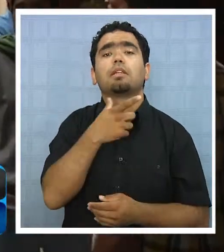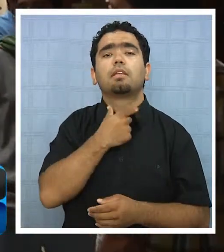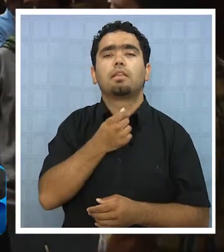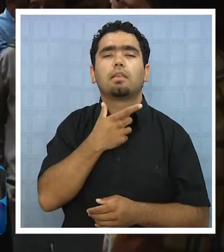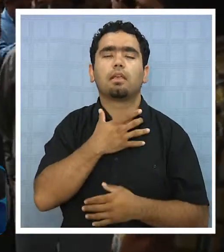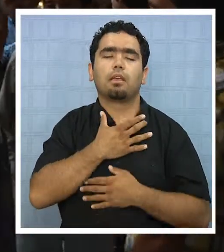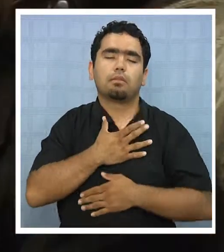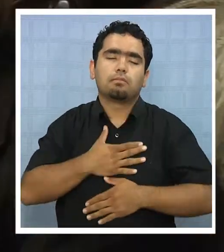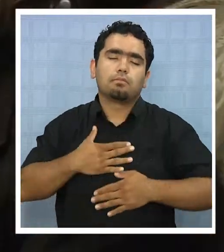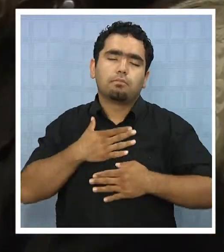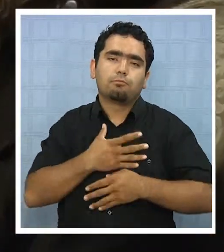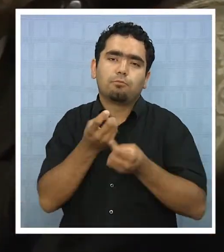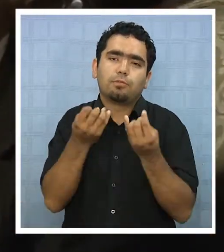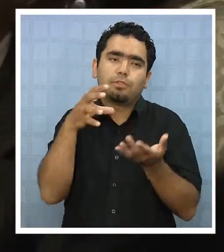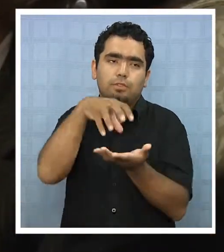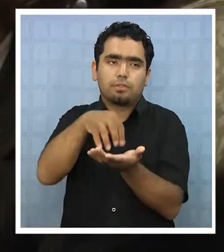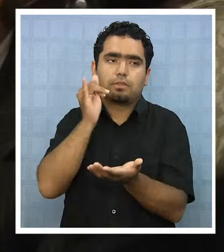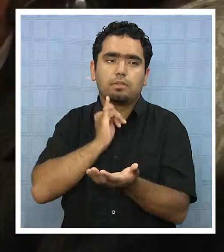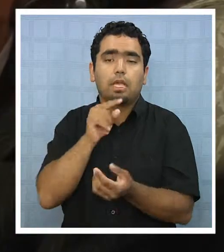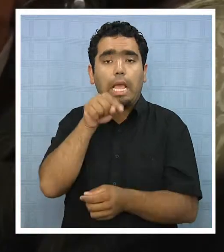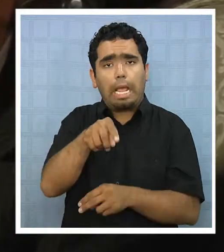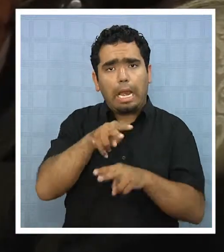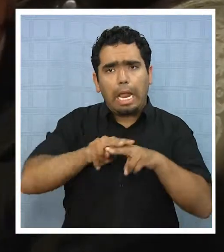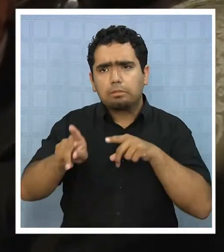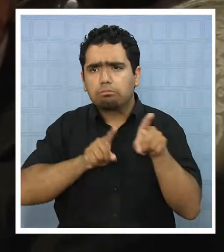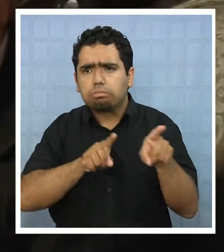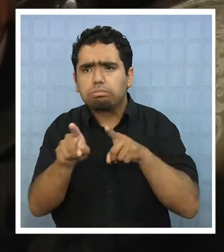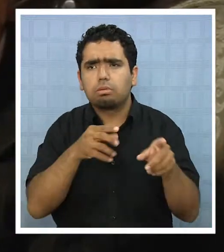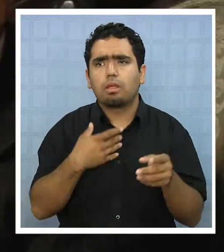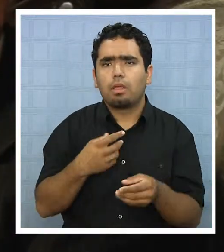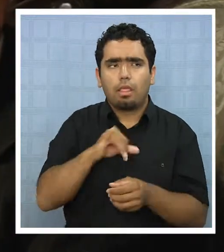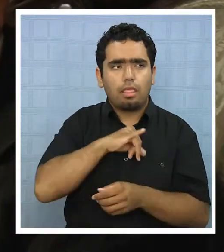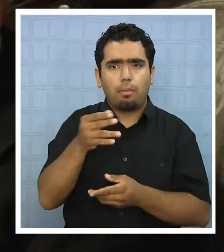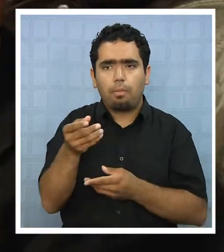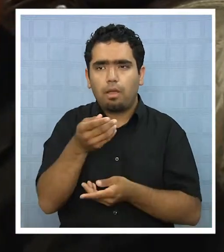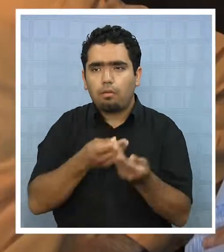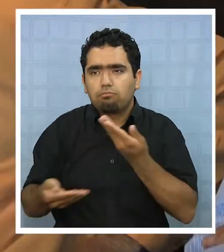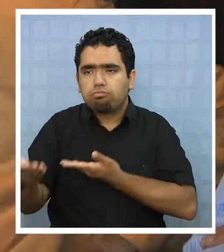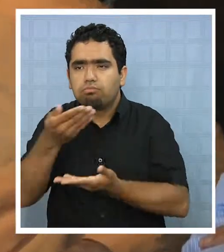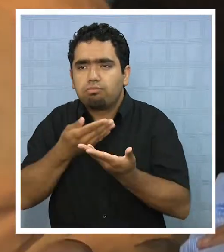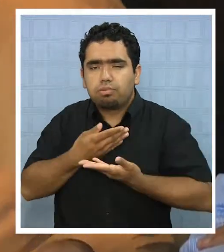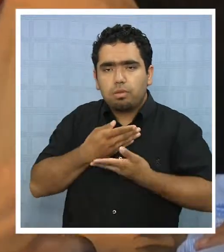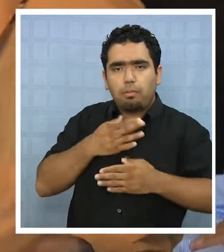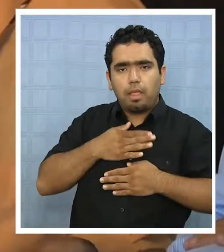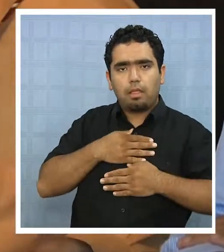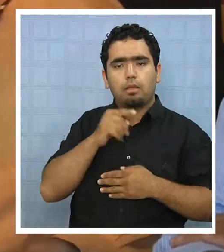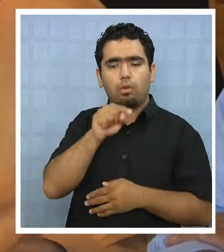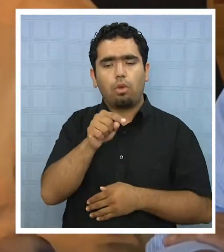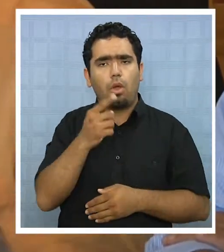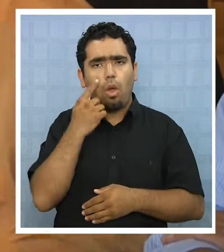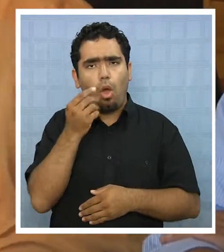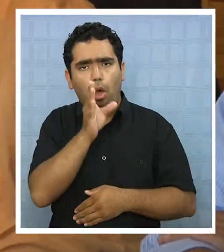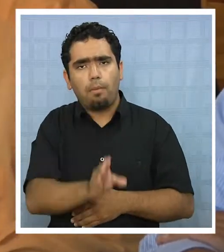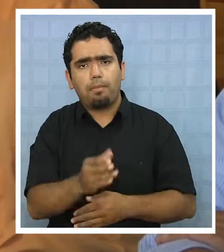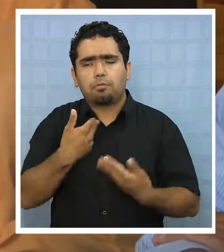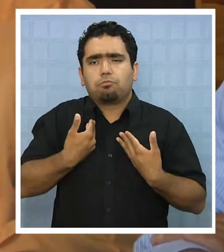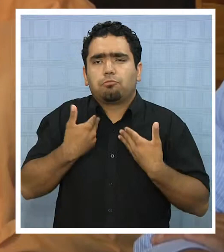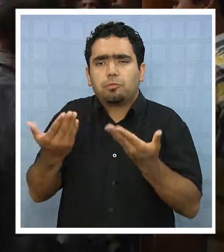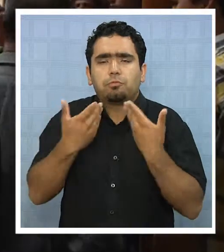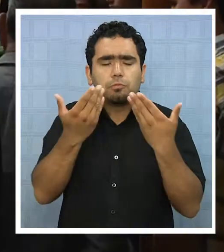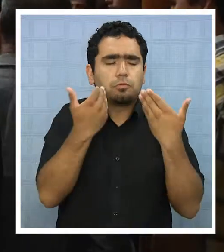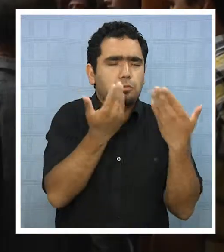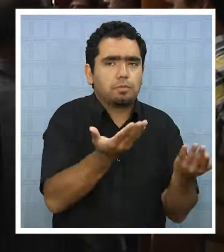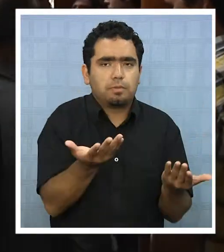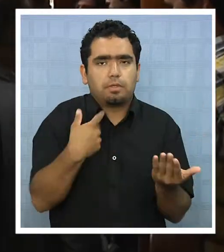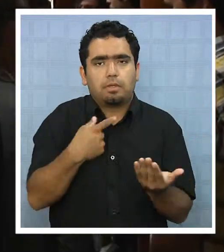Todo lo que hacía no lo hacía esperando nada a cambio, ninguna retribución, era un hombre generoso y solidario por su propia naturaleza,